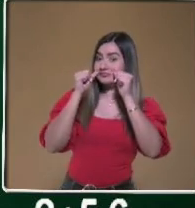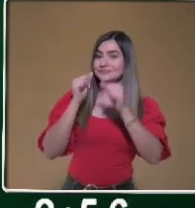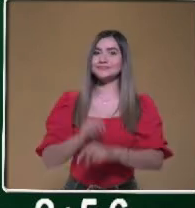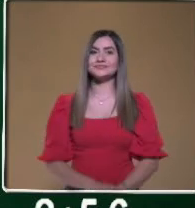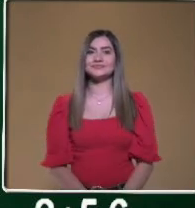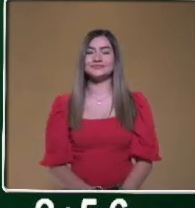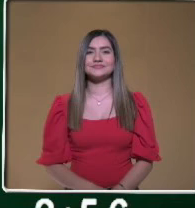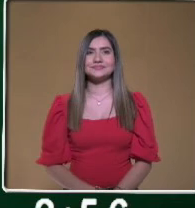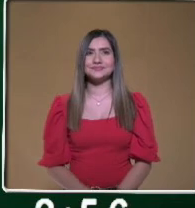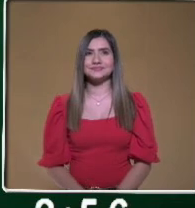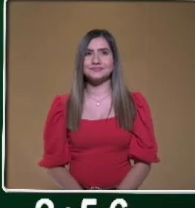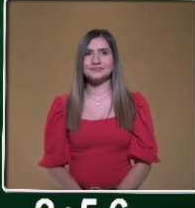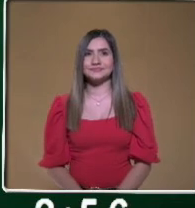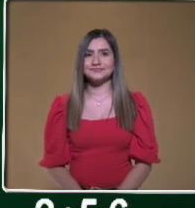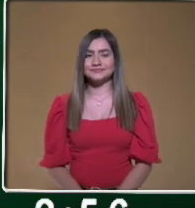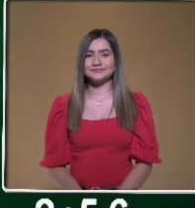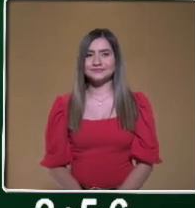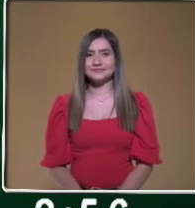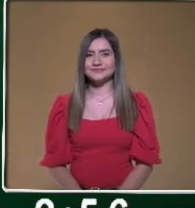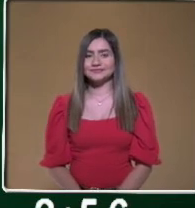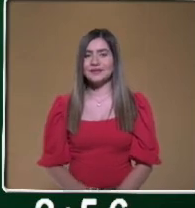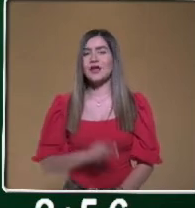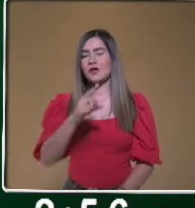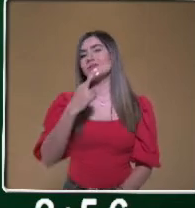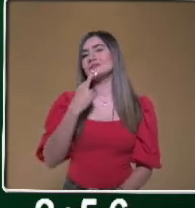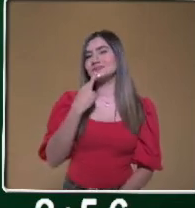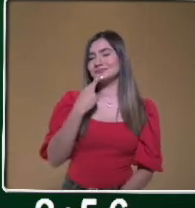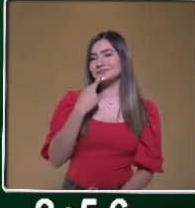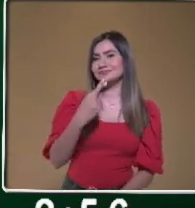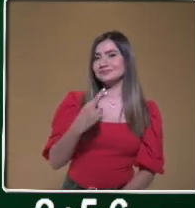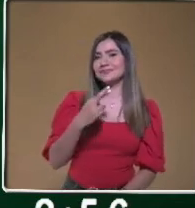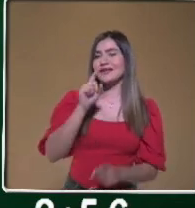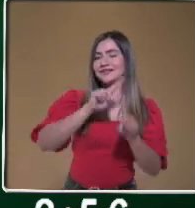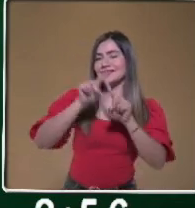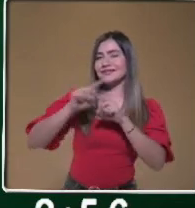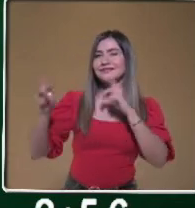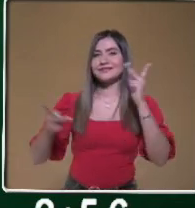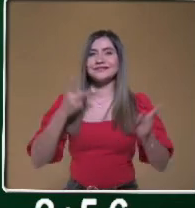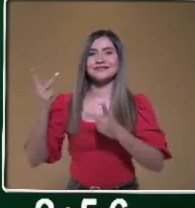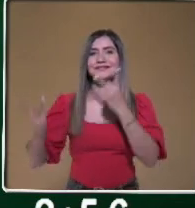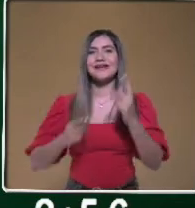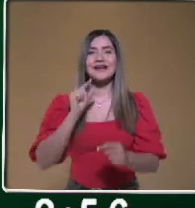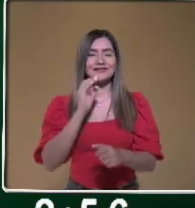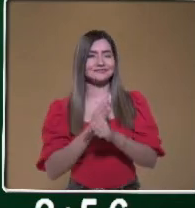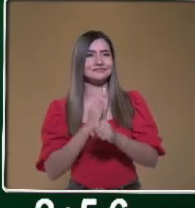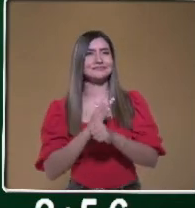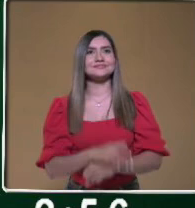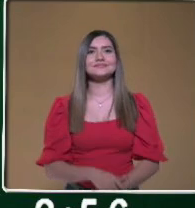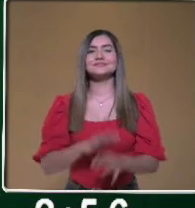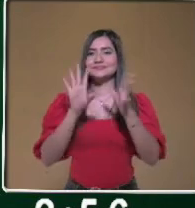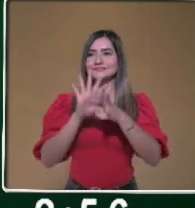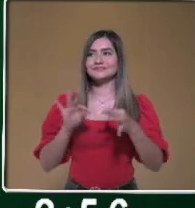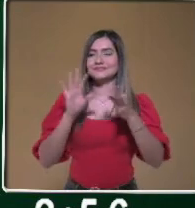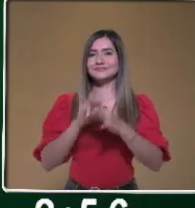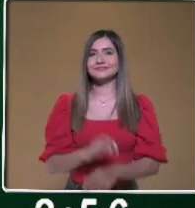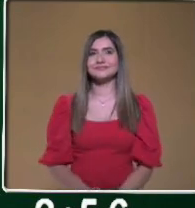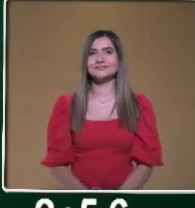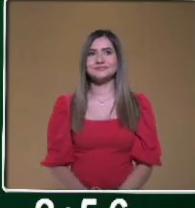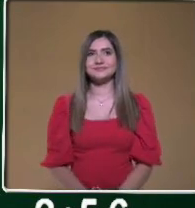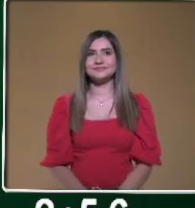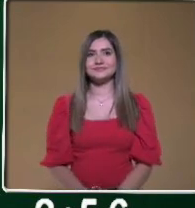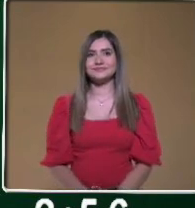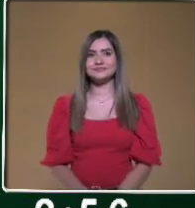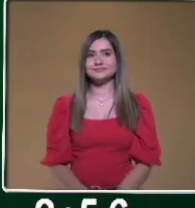Vamos a ver si eres capaz de responder algunas de las preguntas que ahora te vamos a realizar. ¿Quién quiere ser el más